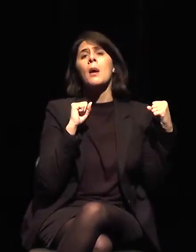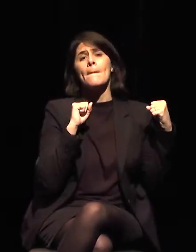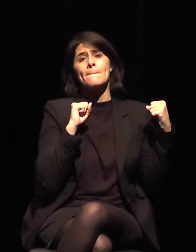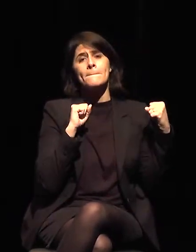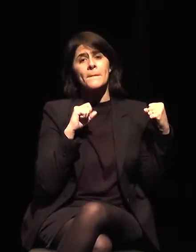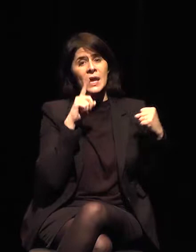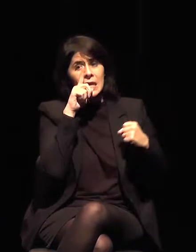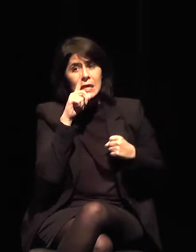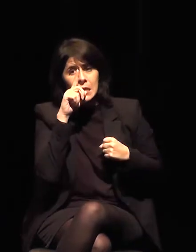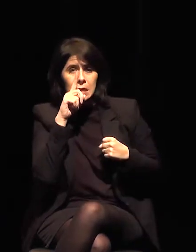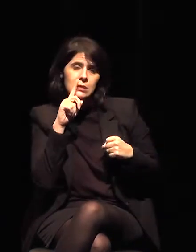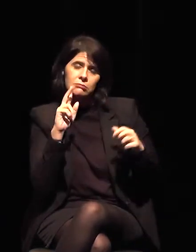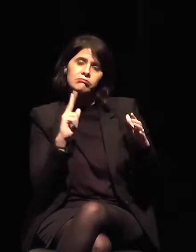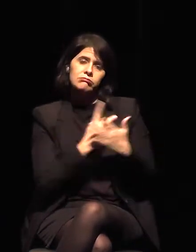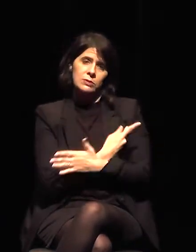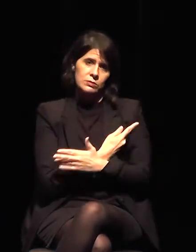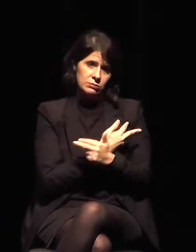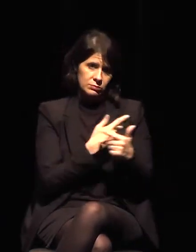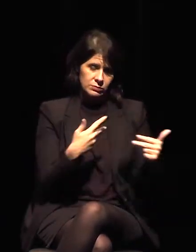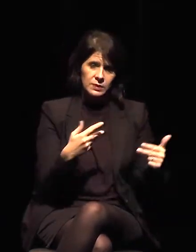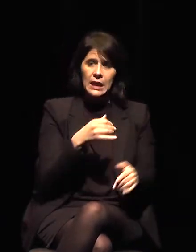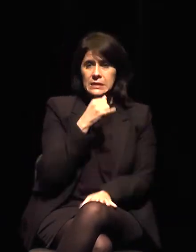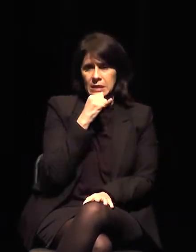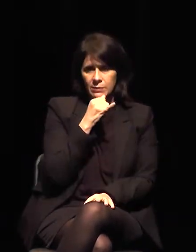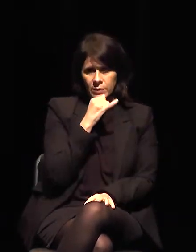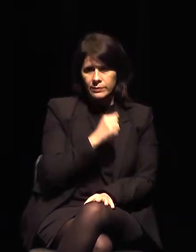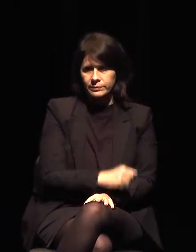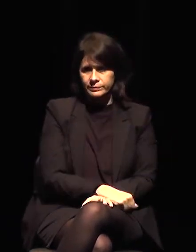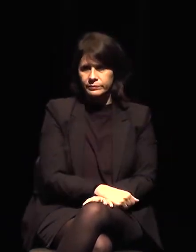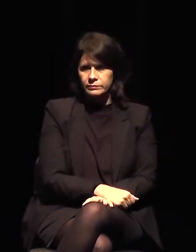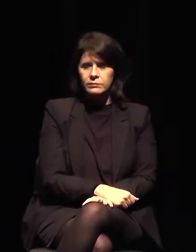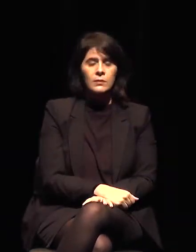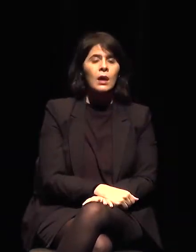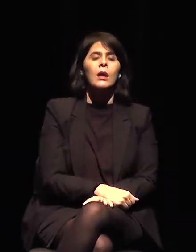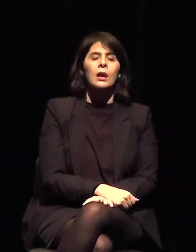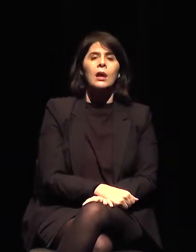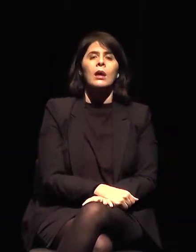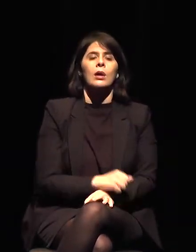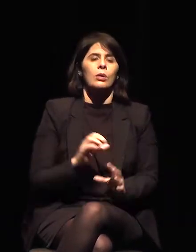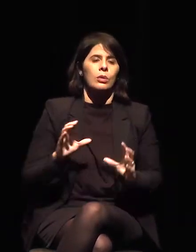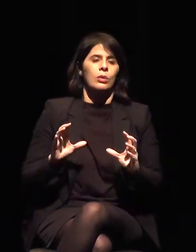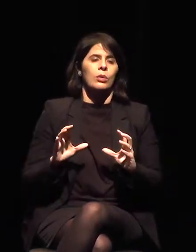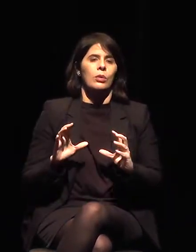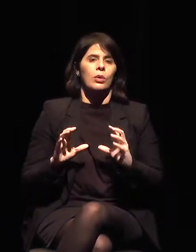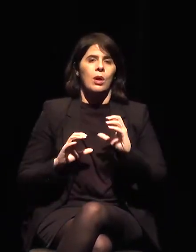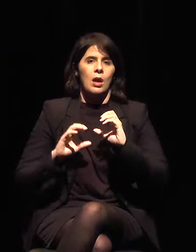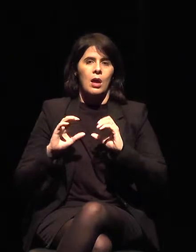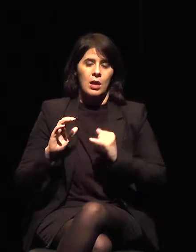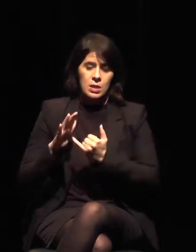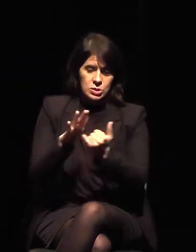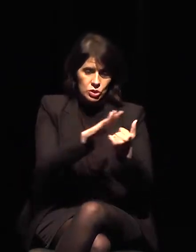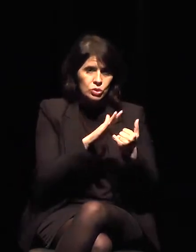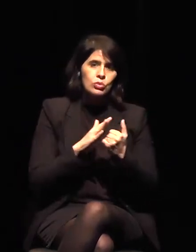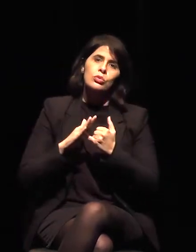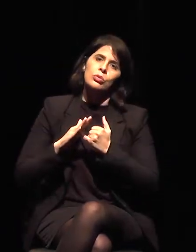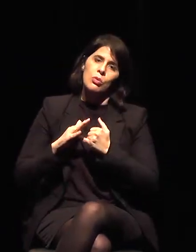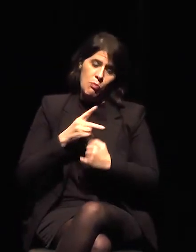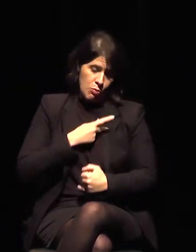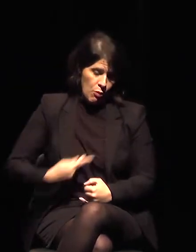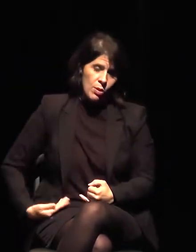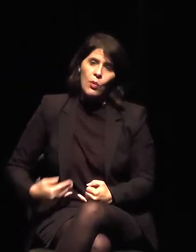que los entes públicos estén alineados, así como el Ministerio de Agricultura con otros